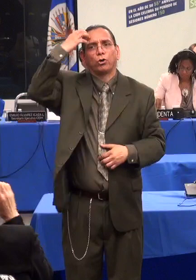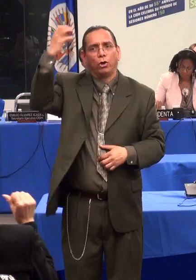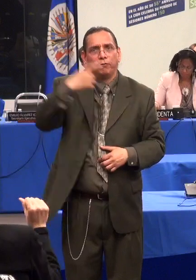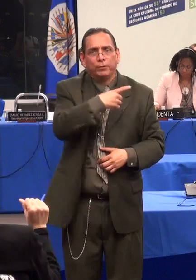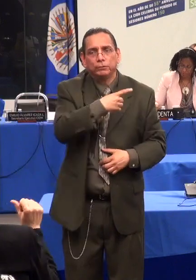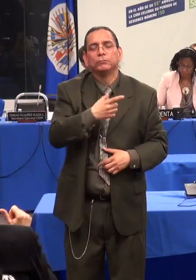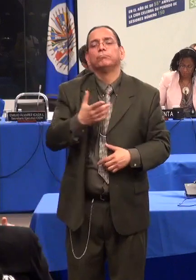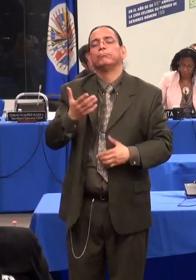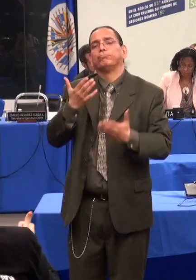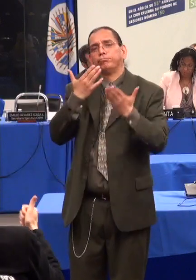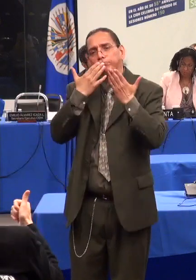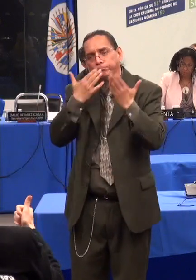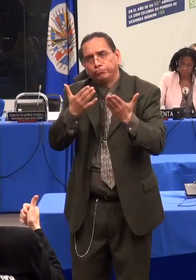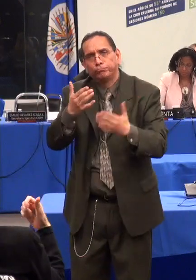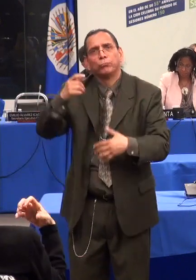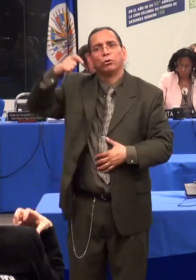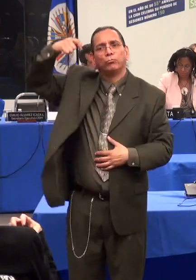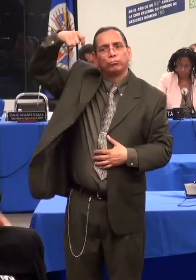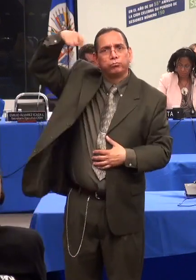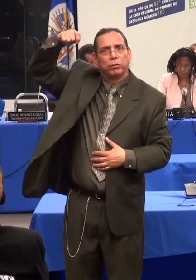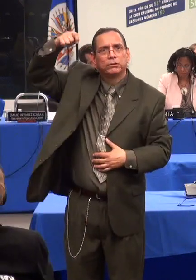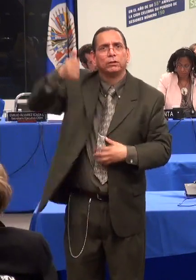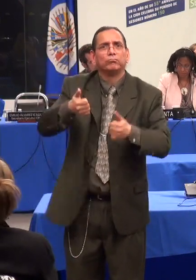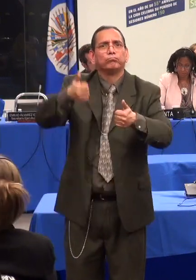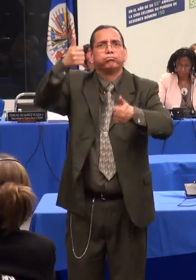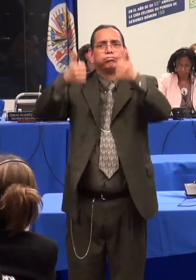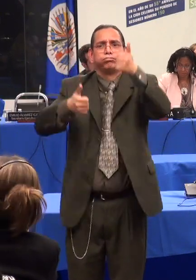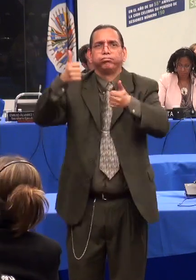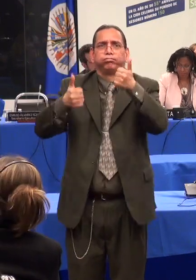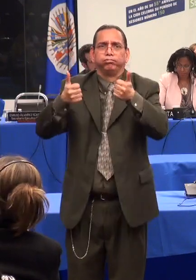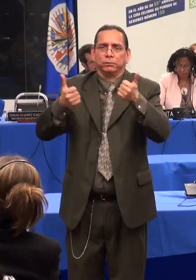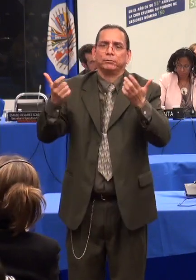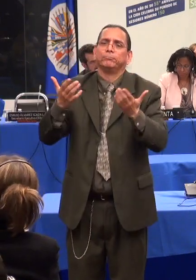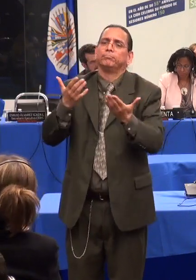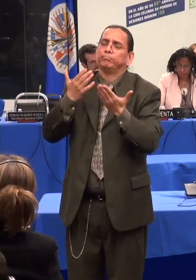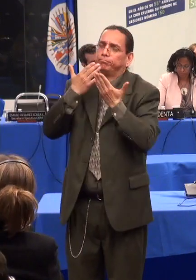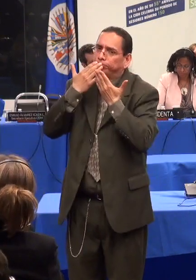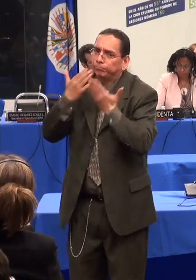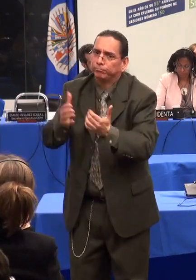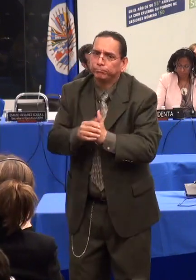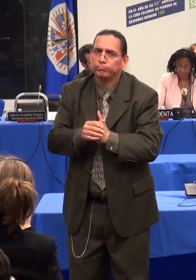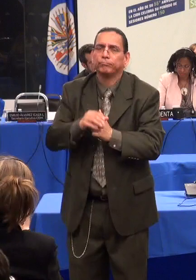a Camila Lozano, a Natalia Moreno.